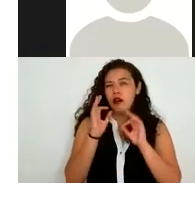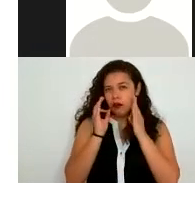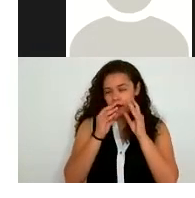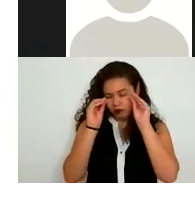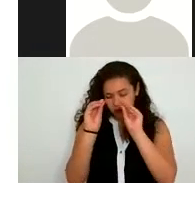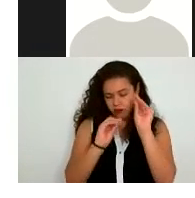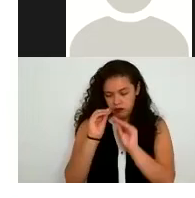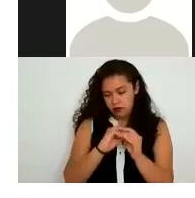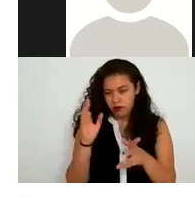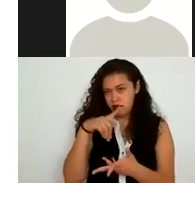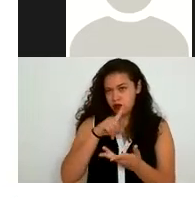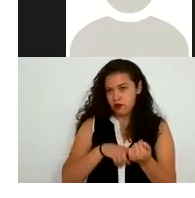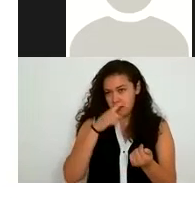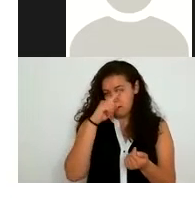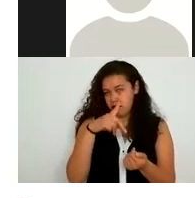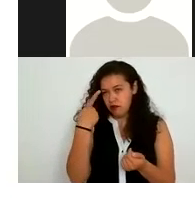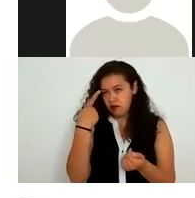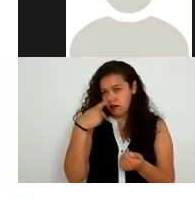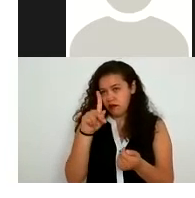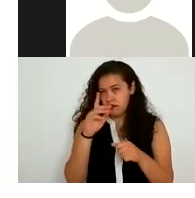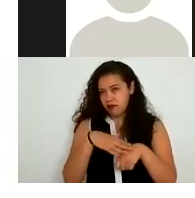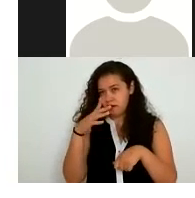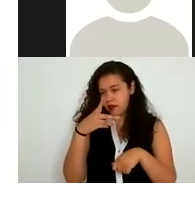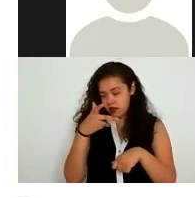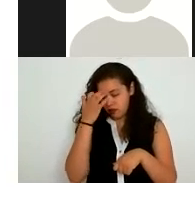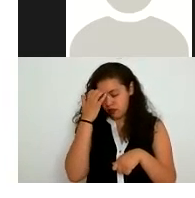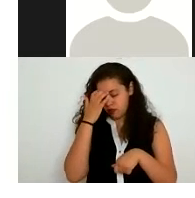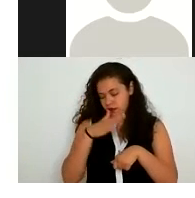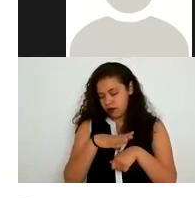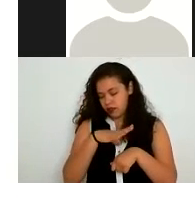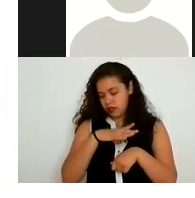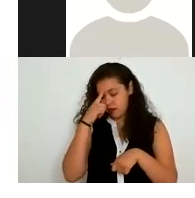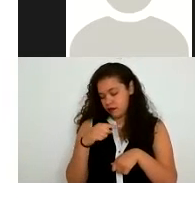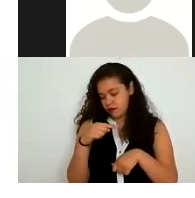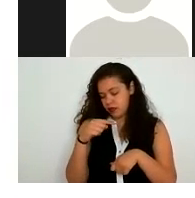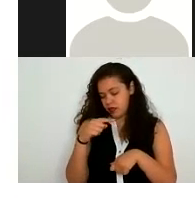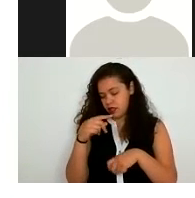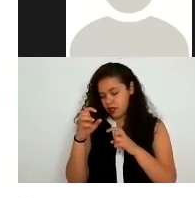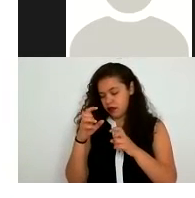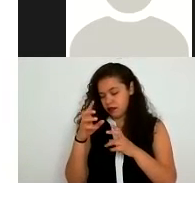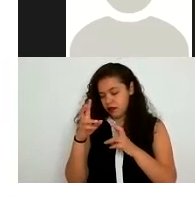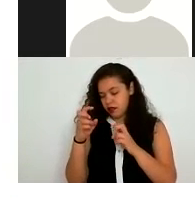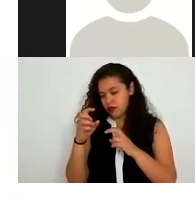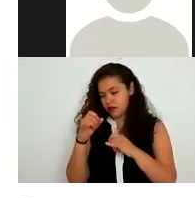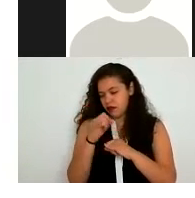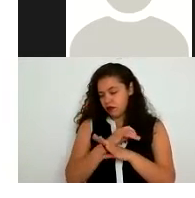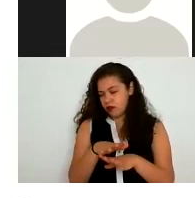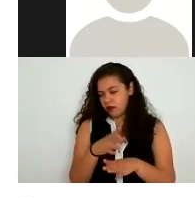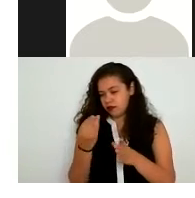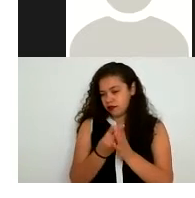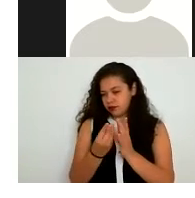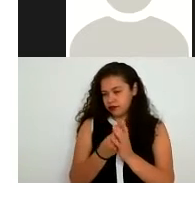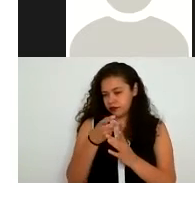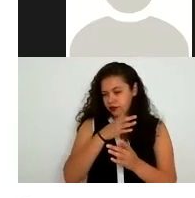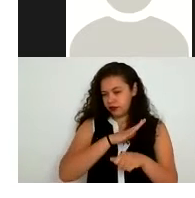podamos tener un poco más de conocimiento respecto del tema de datos personales porque eso nos va a ayudar a identificar de mejor manera